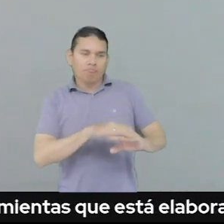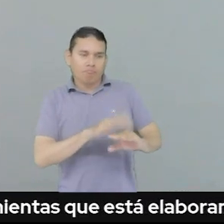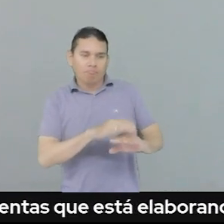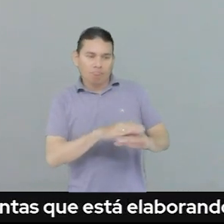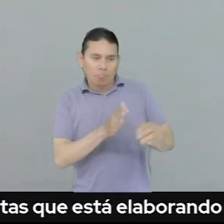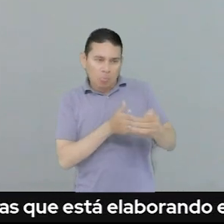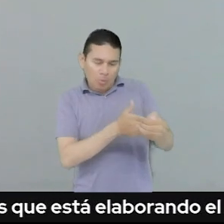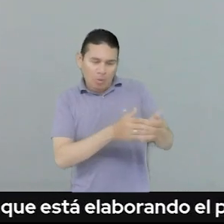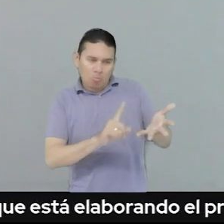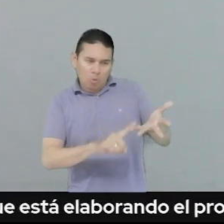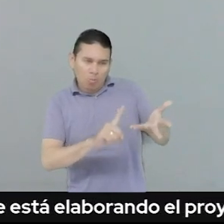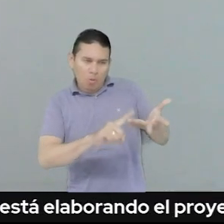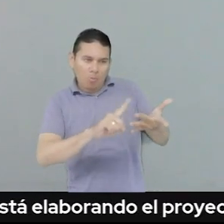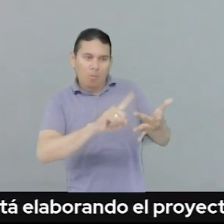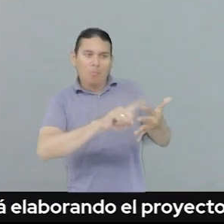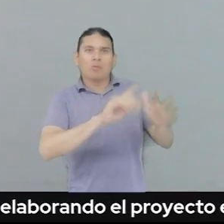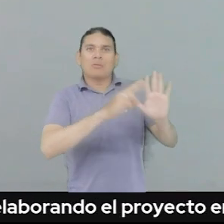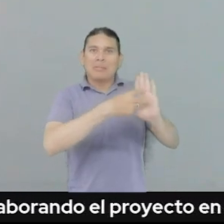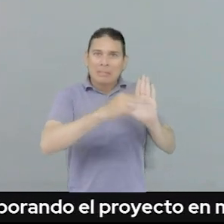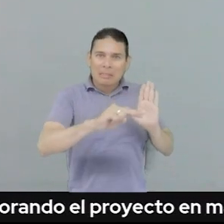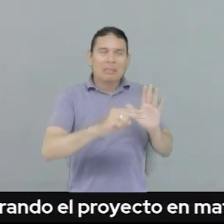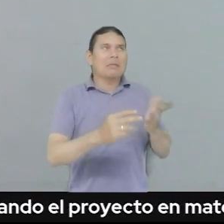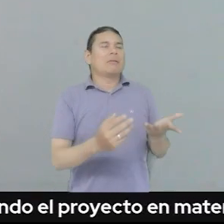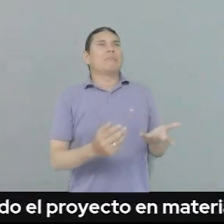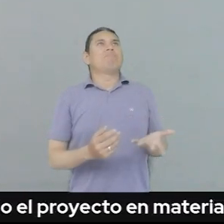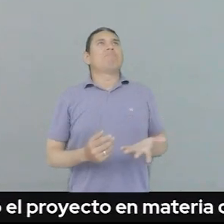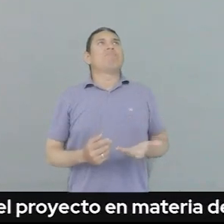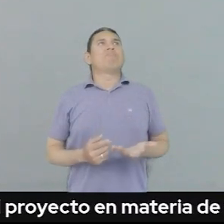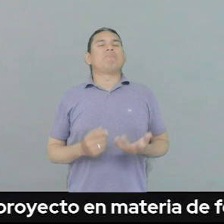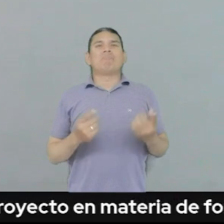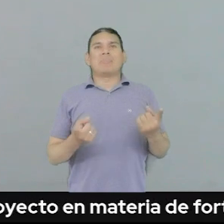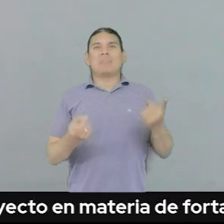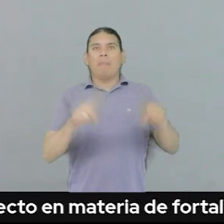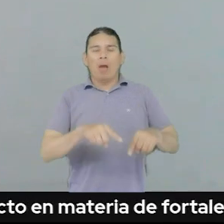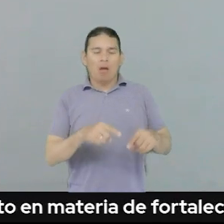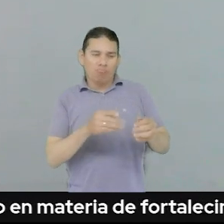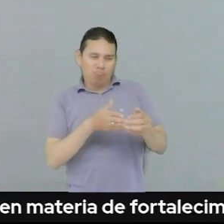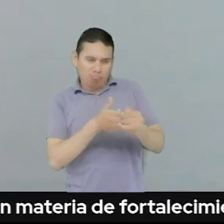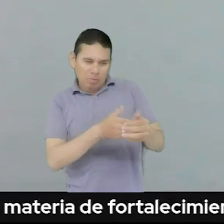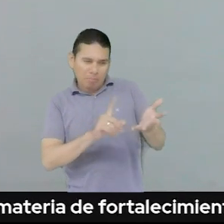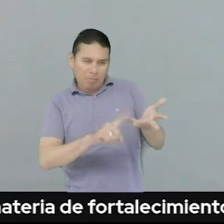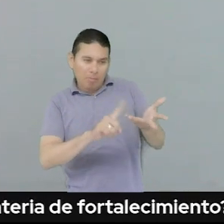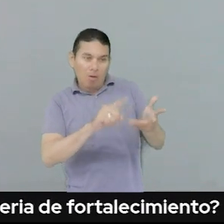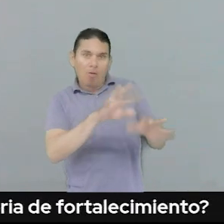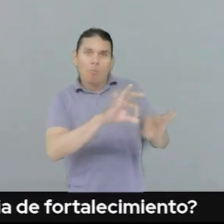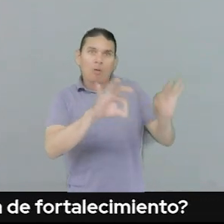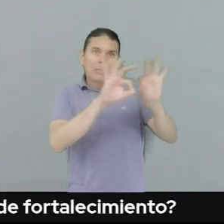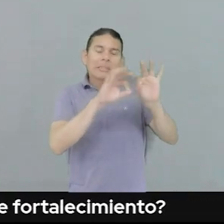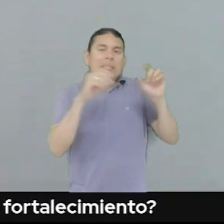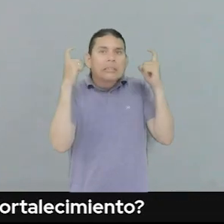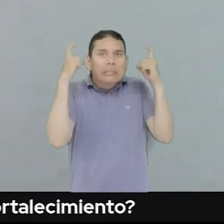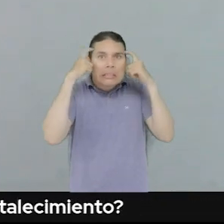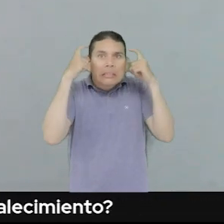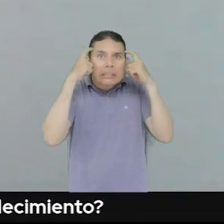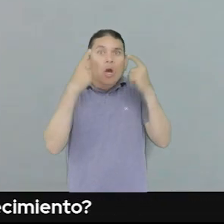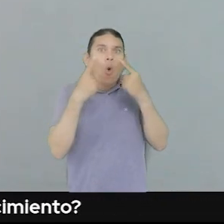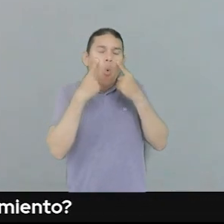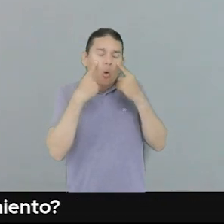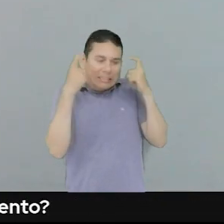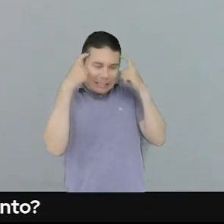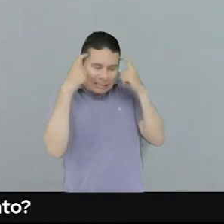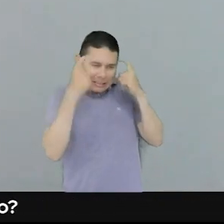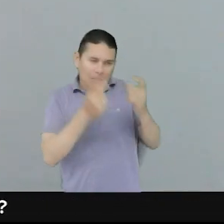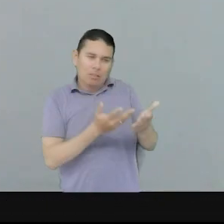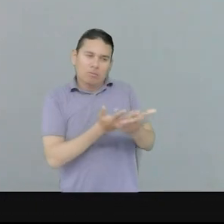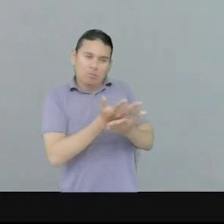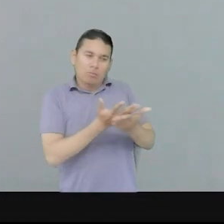damos unas orientaciones técnicas, pero no solamente técnicas, sino también unas orientaciones psicosociales